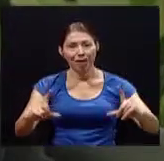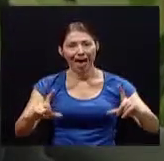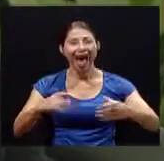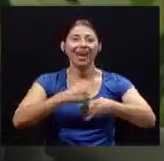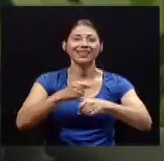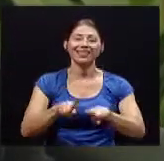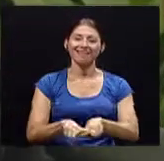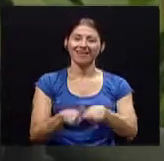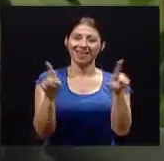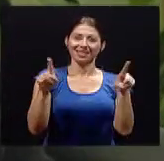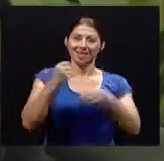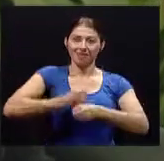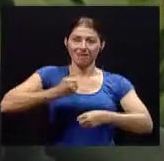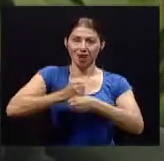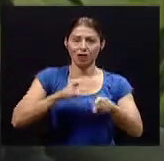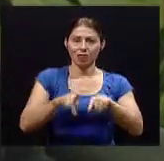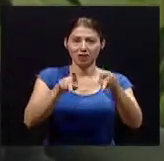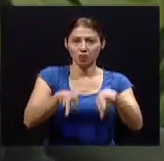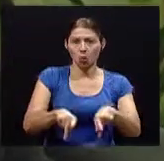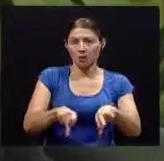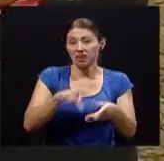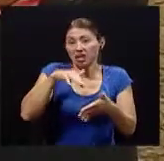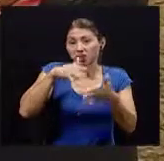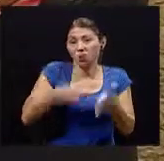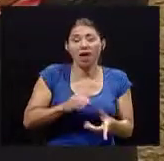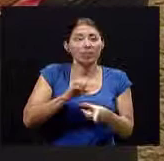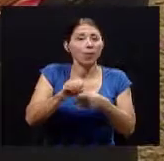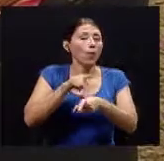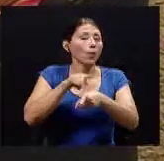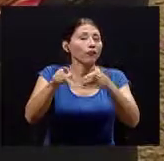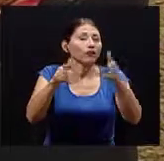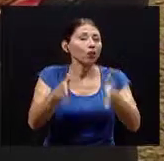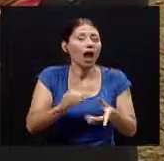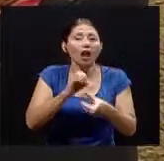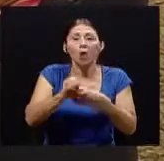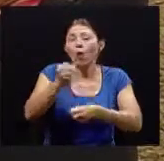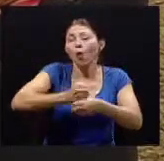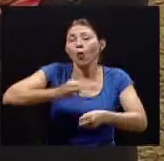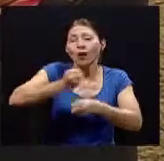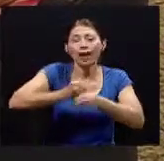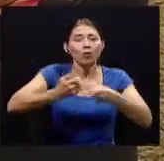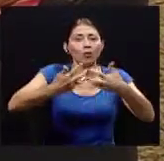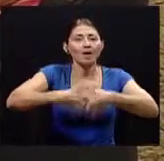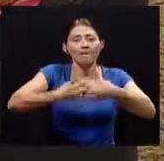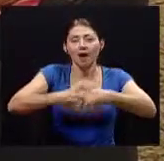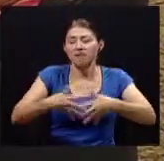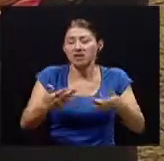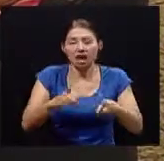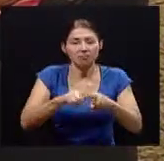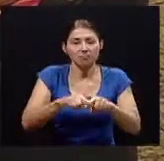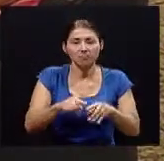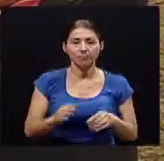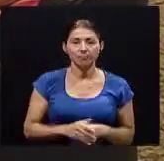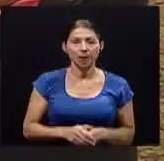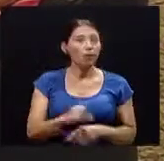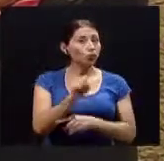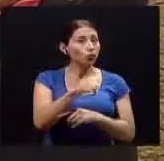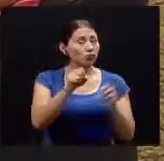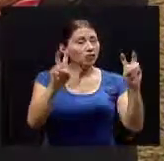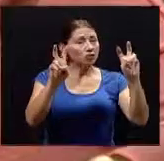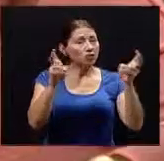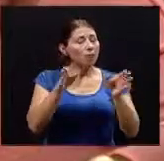si, este es un tema muy amplio y bueno el día de hoy queremos enfocarnos precisamente en el trabajador o la